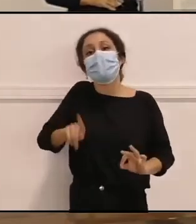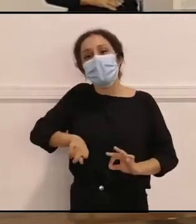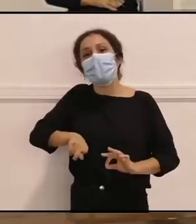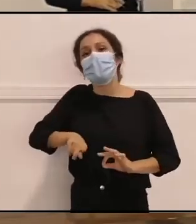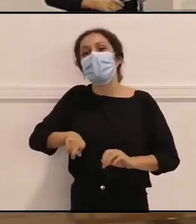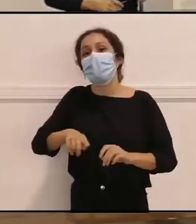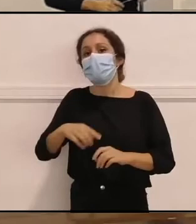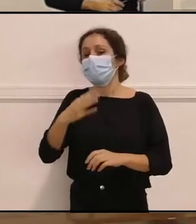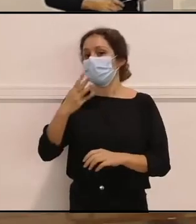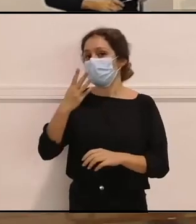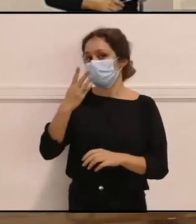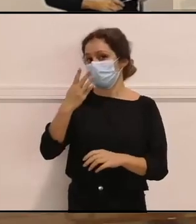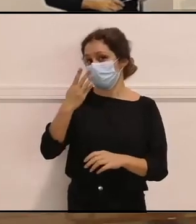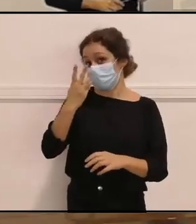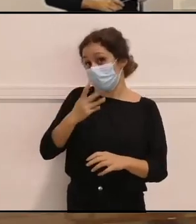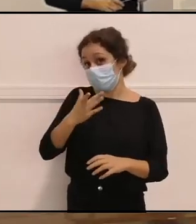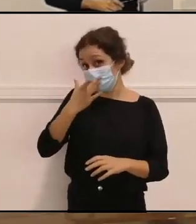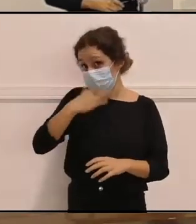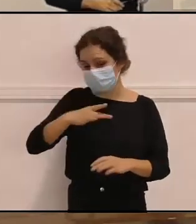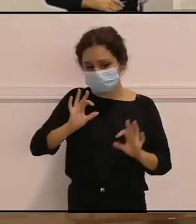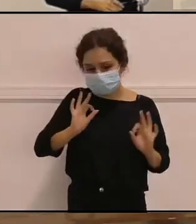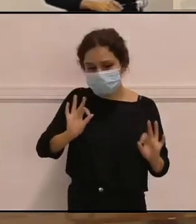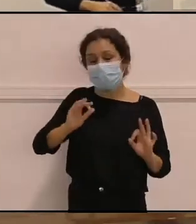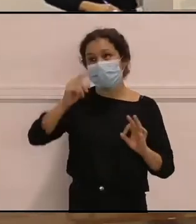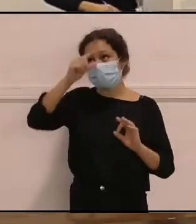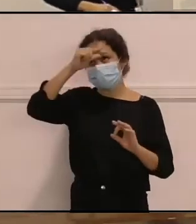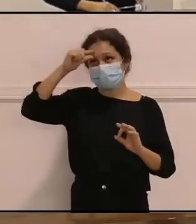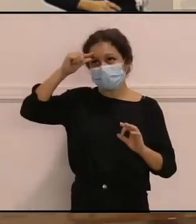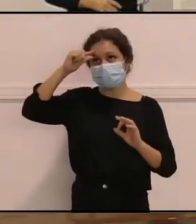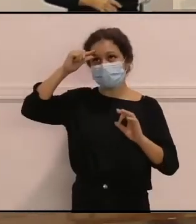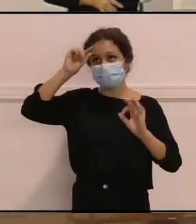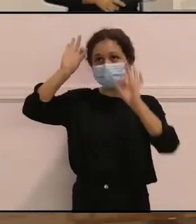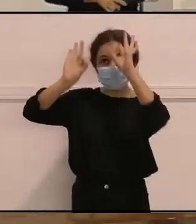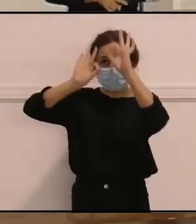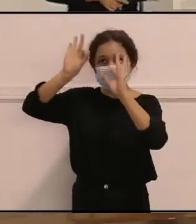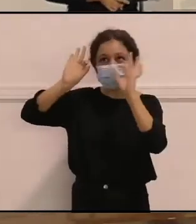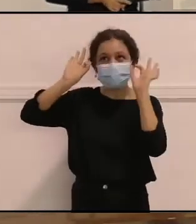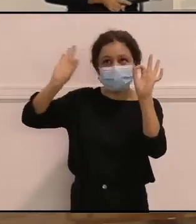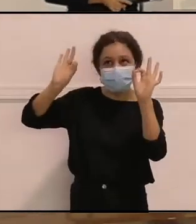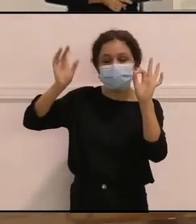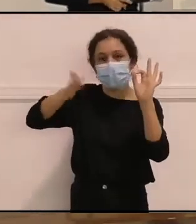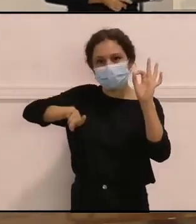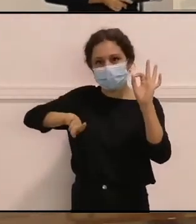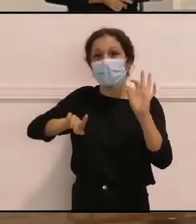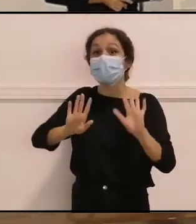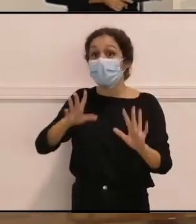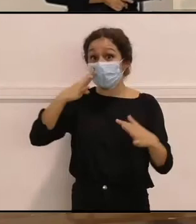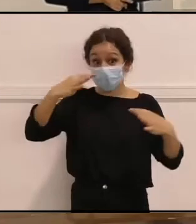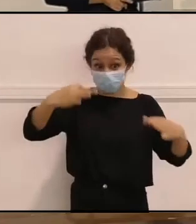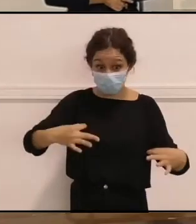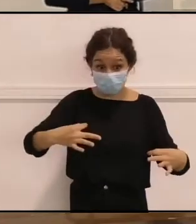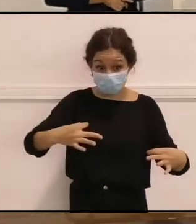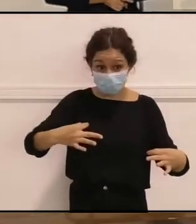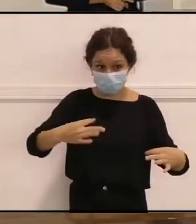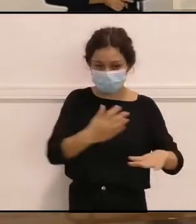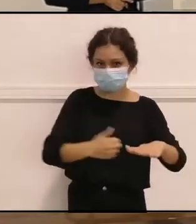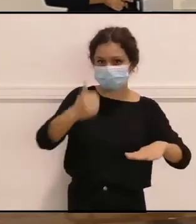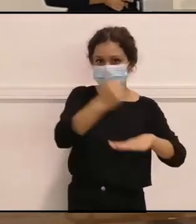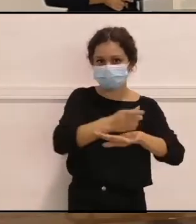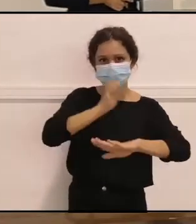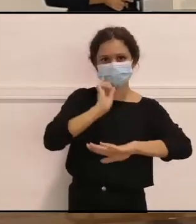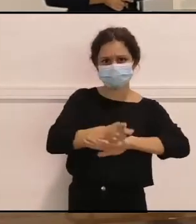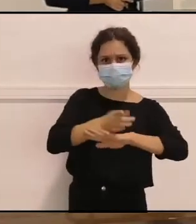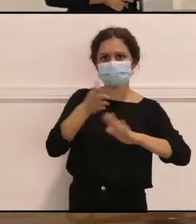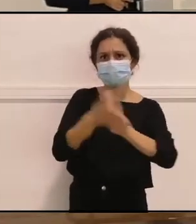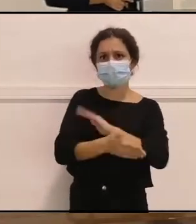y con una mente que funciona también de una manera determinada. Pero sabemos que la realidad se impone, la diversidad